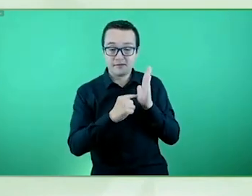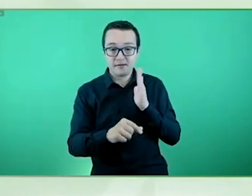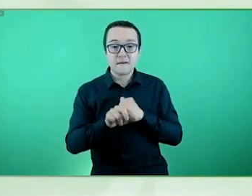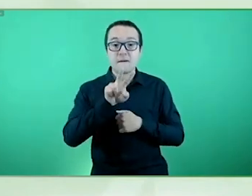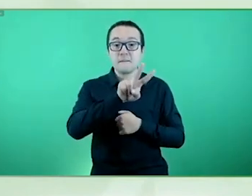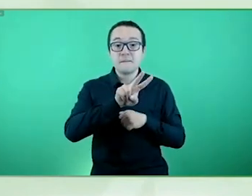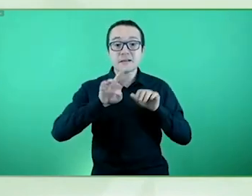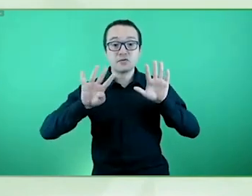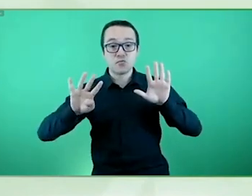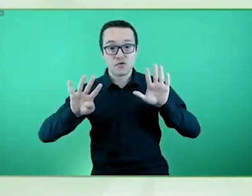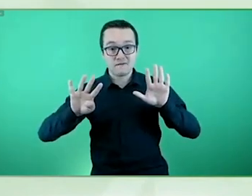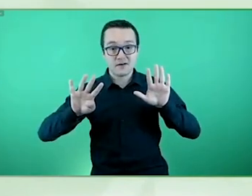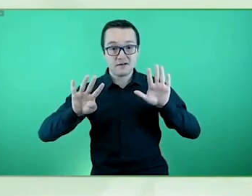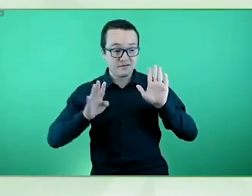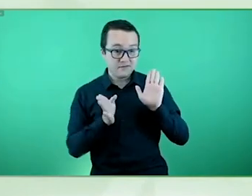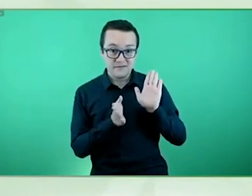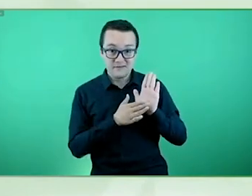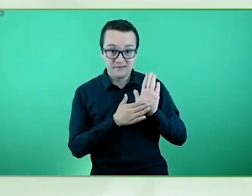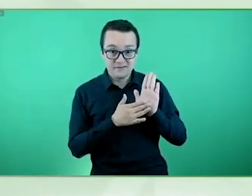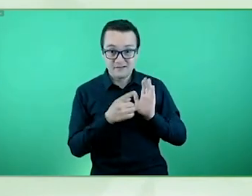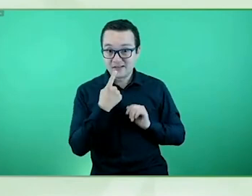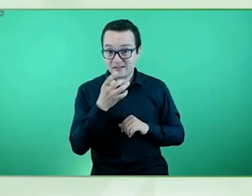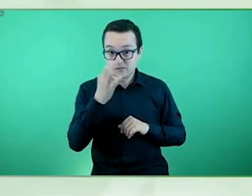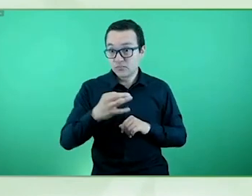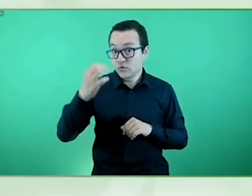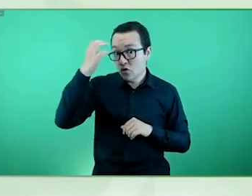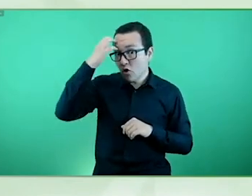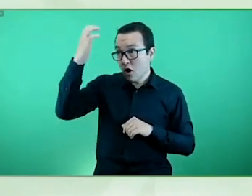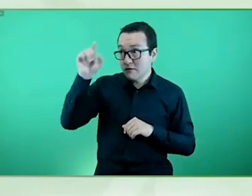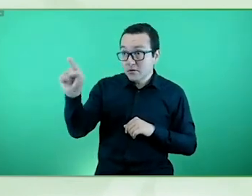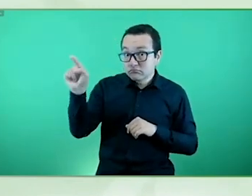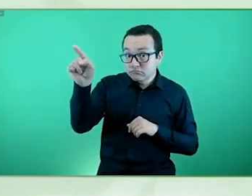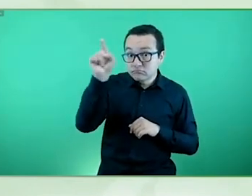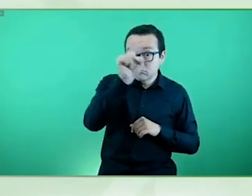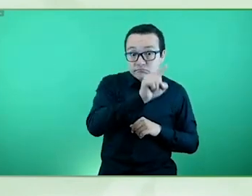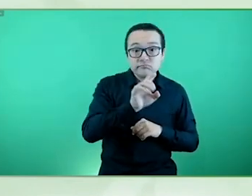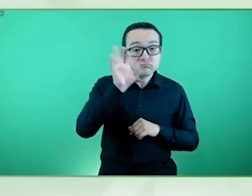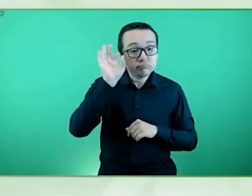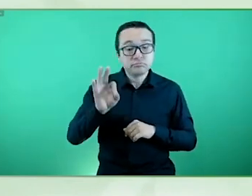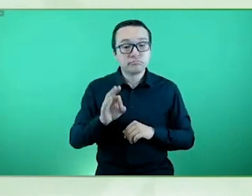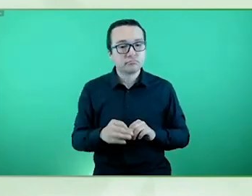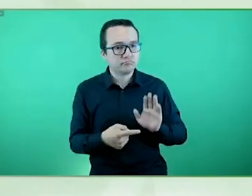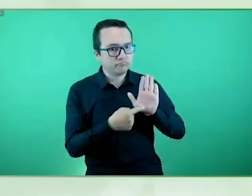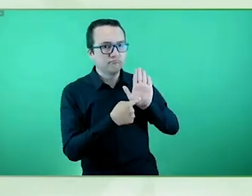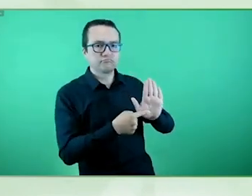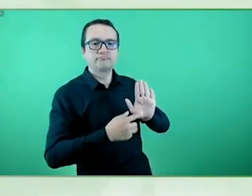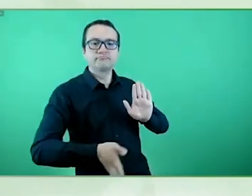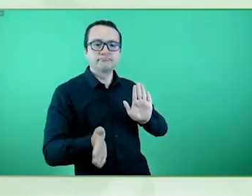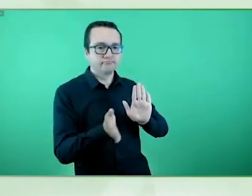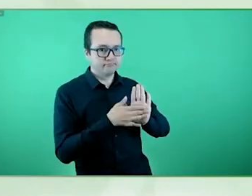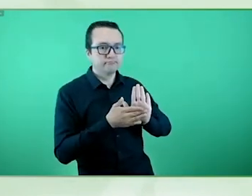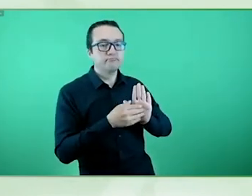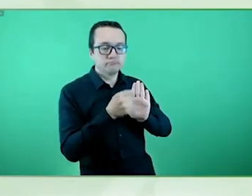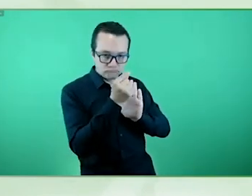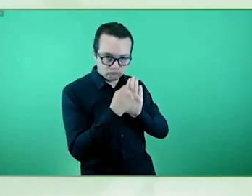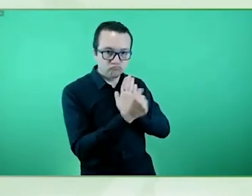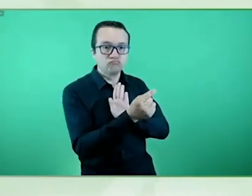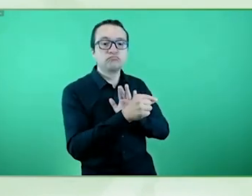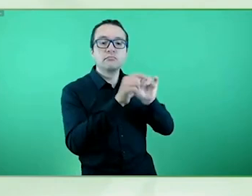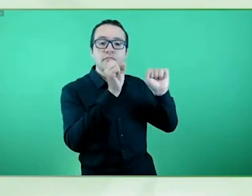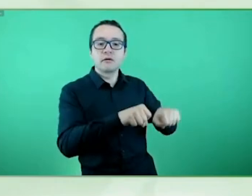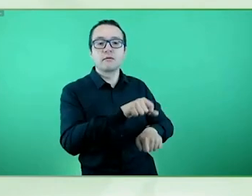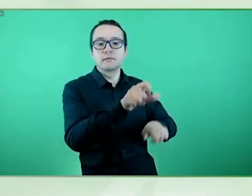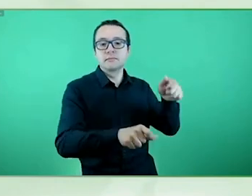recoge que los Estados garantizarán a las personas con discapacidad los derechos políticos y la posibilidad